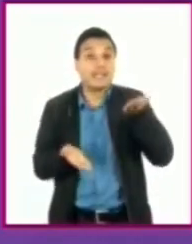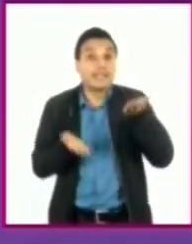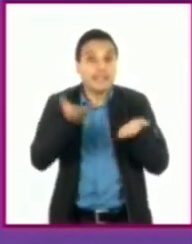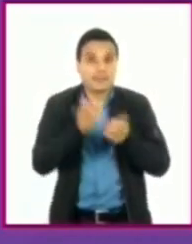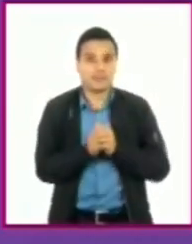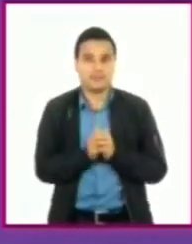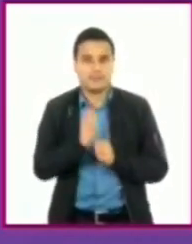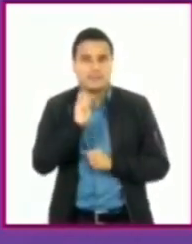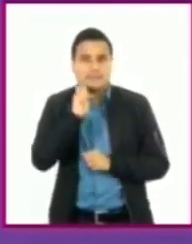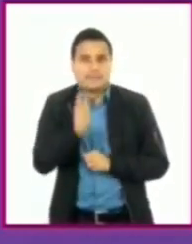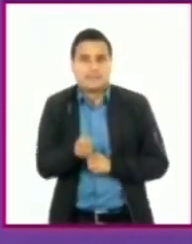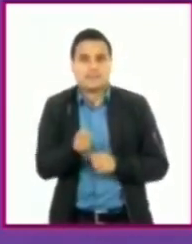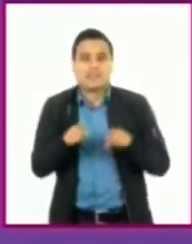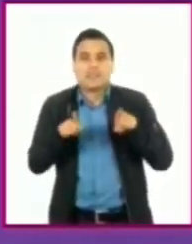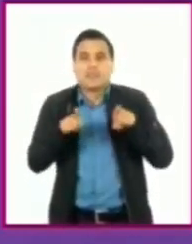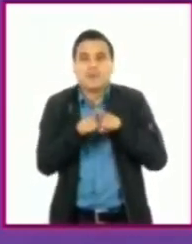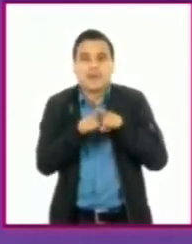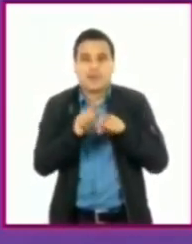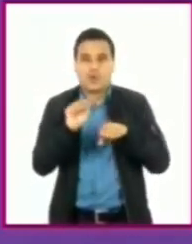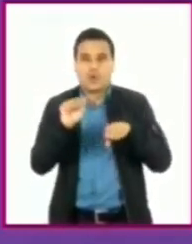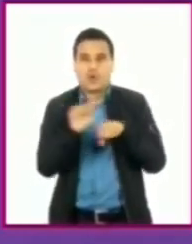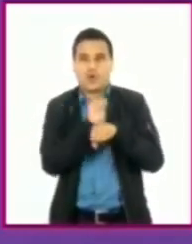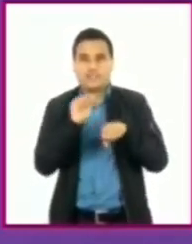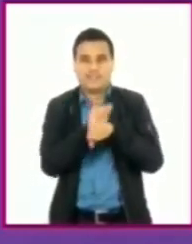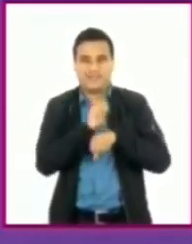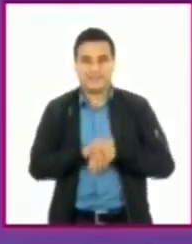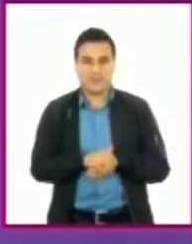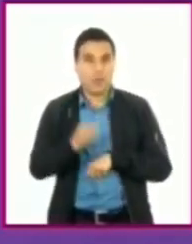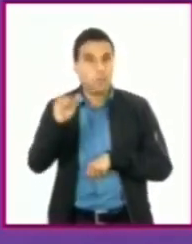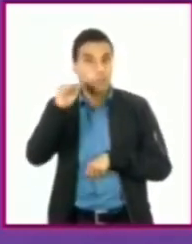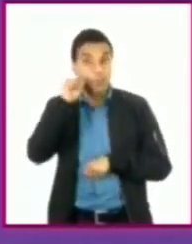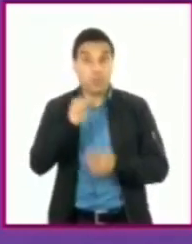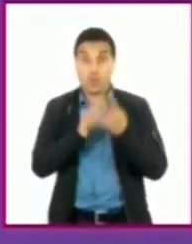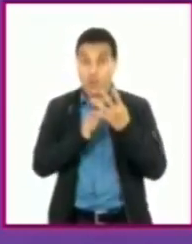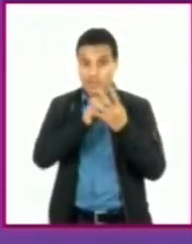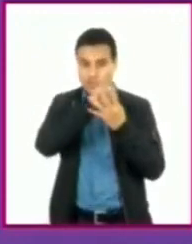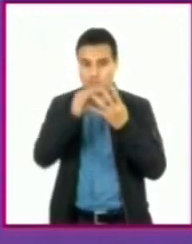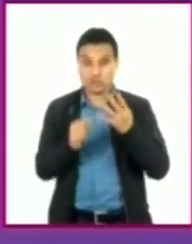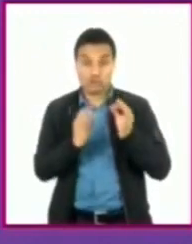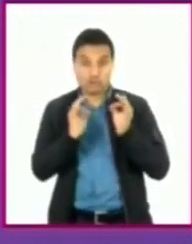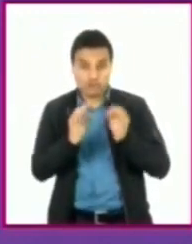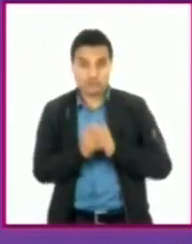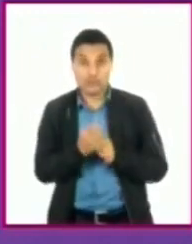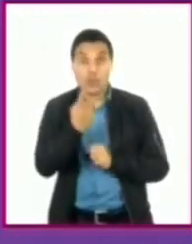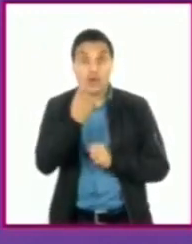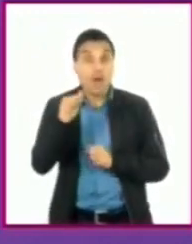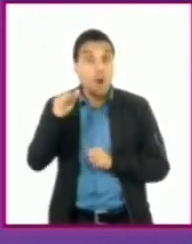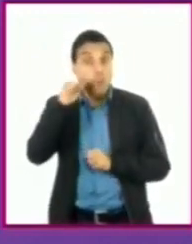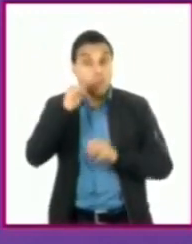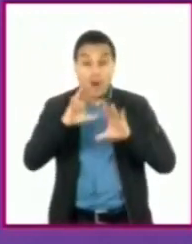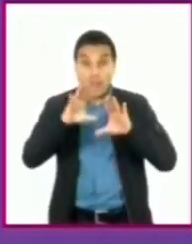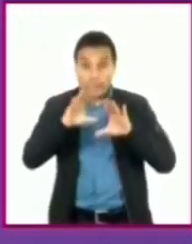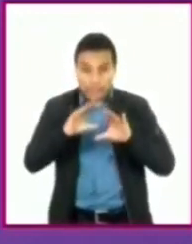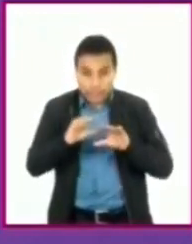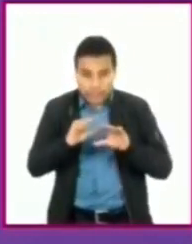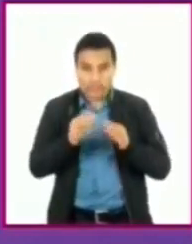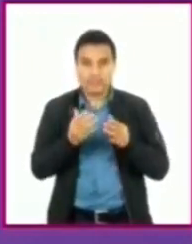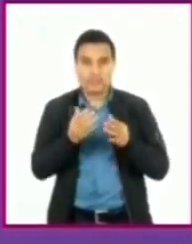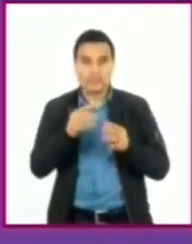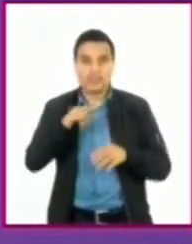llantas de un auto en buen estado. Si una de las cuatro llantas está ponchada, el coche que eres tú no va a poder andar.